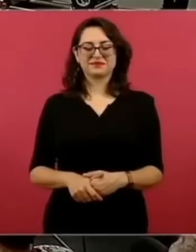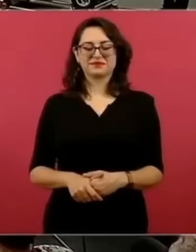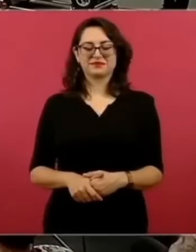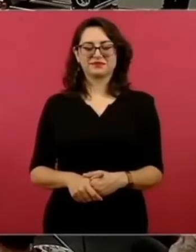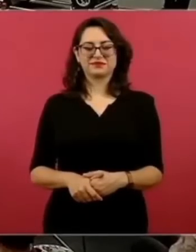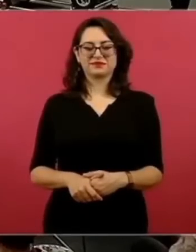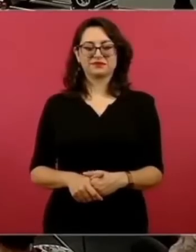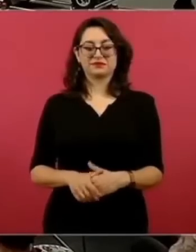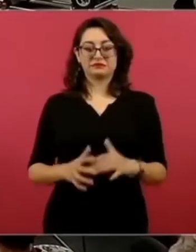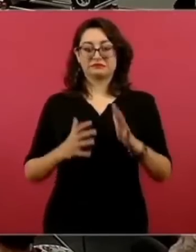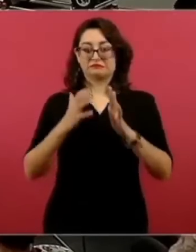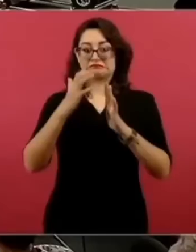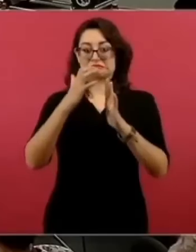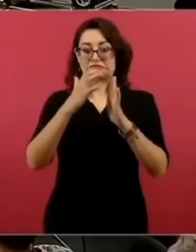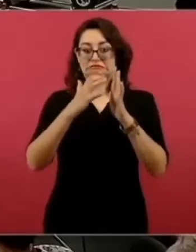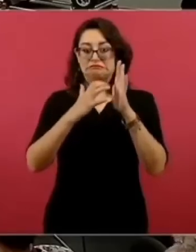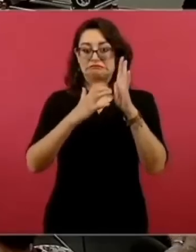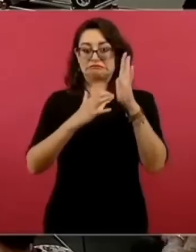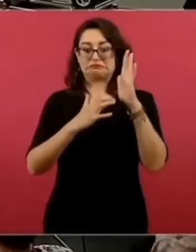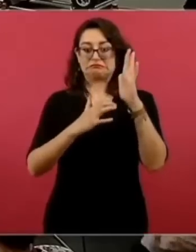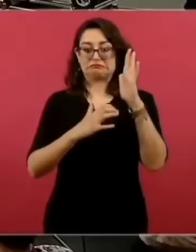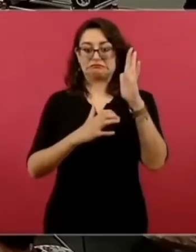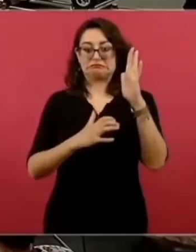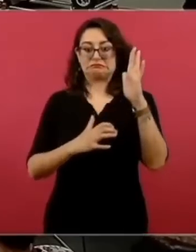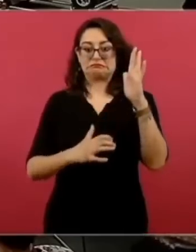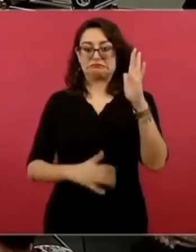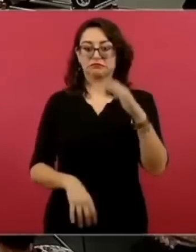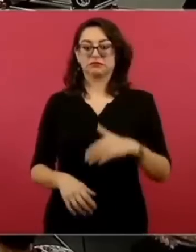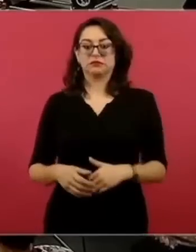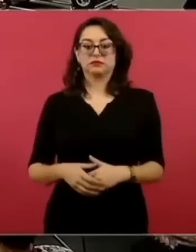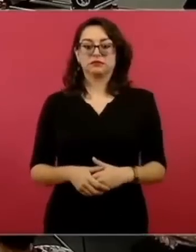es que es bastante, son como, sí.